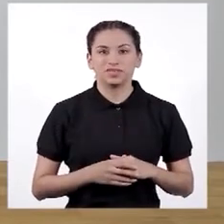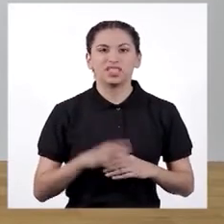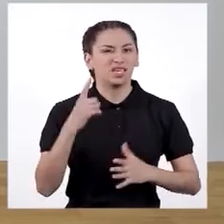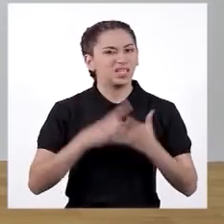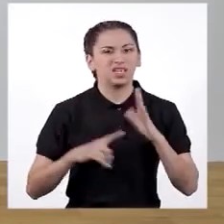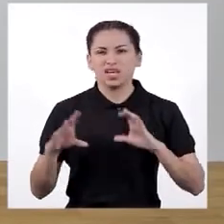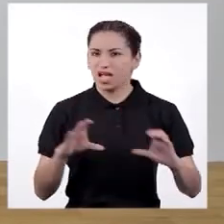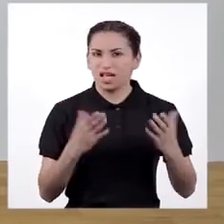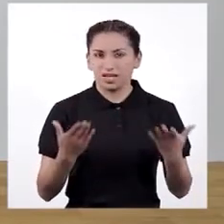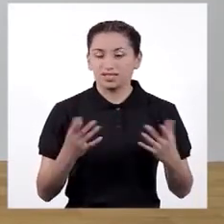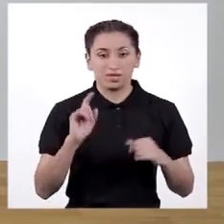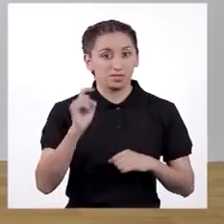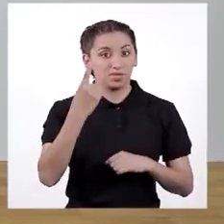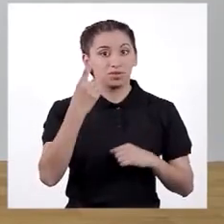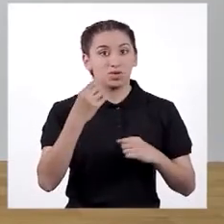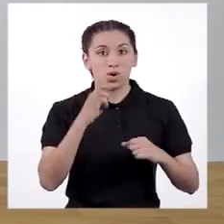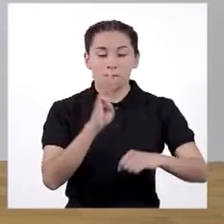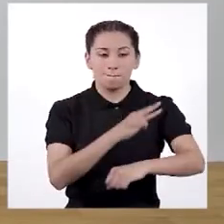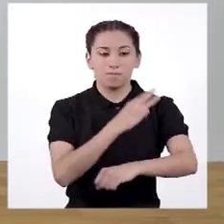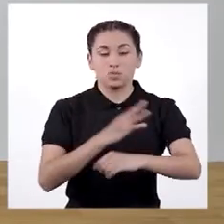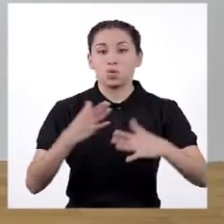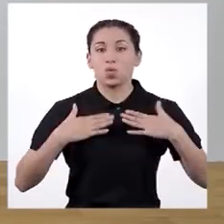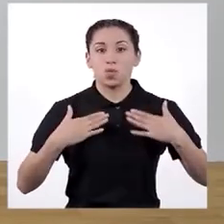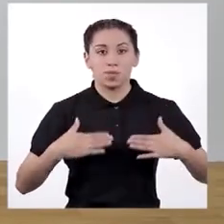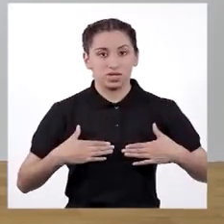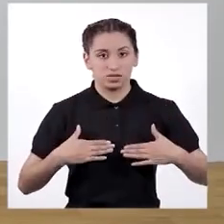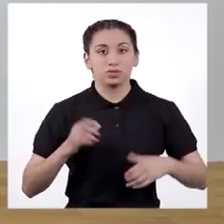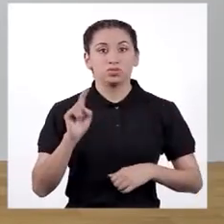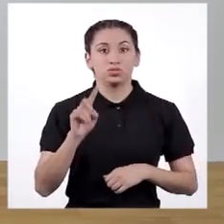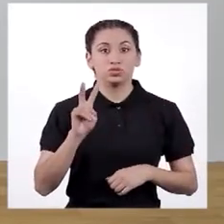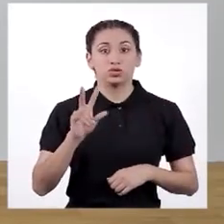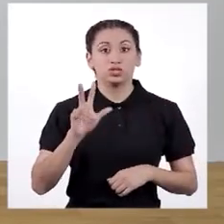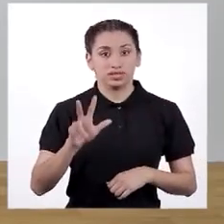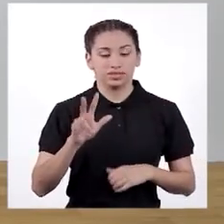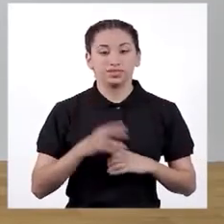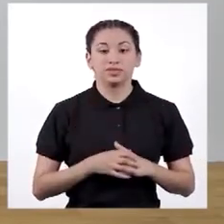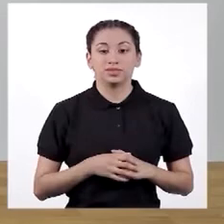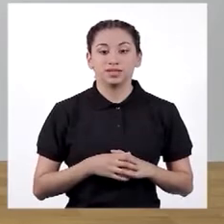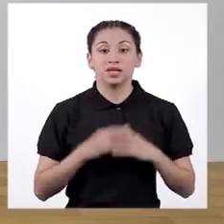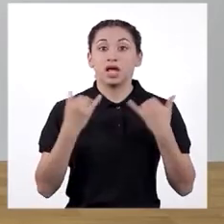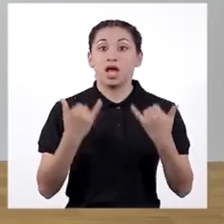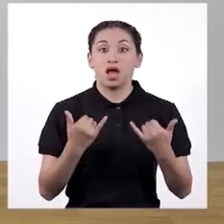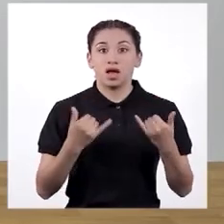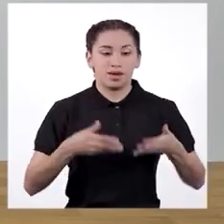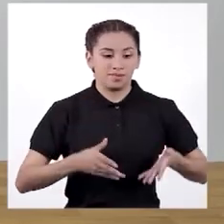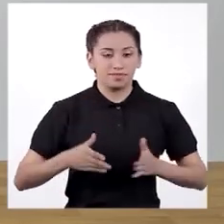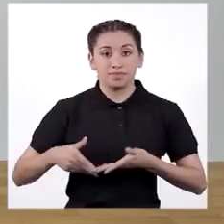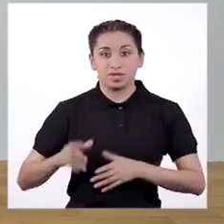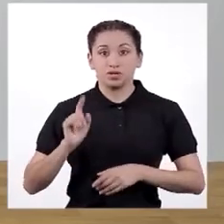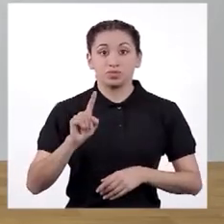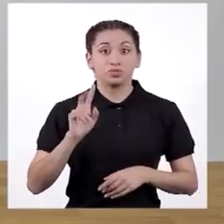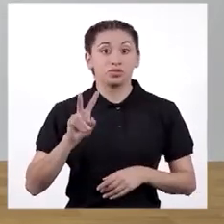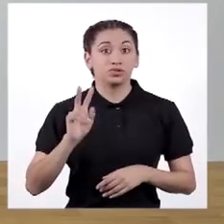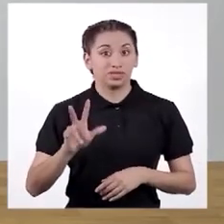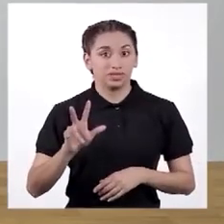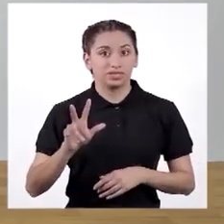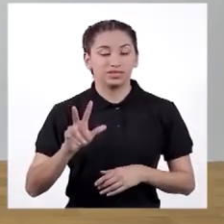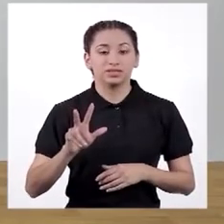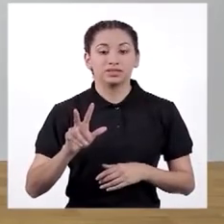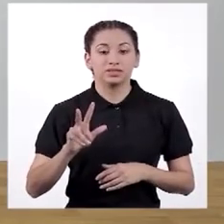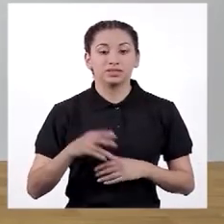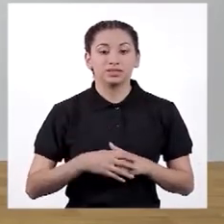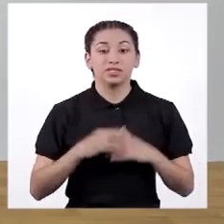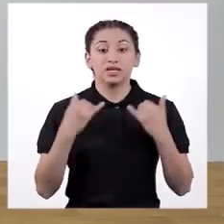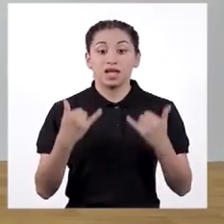secuencia. ¿Qué vamos a hacer? Primero, sonidos en el pecho. 1, 2, 3. Ahora, piernas. 1,